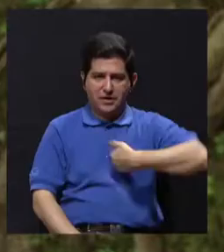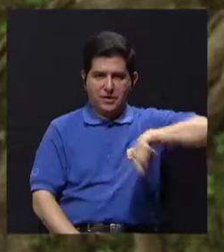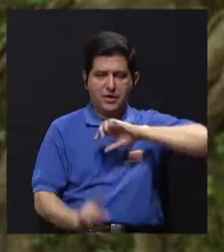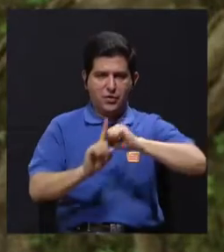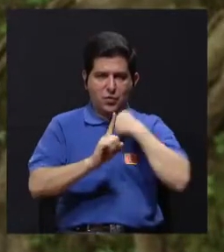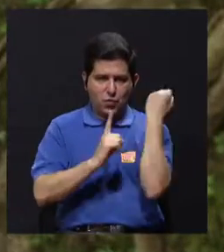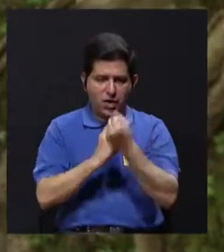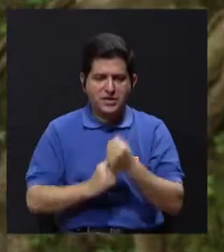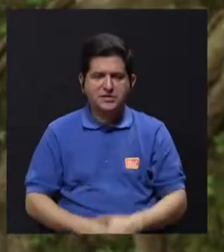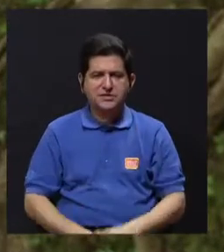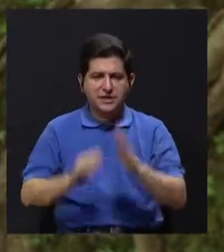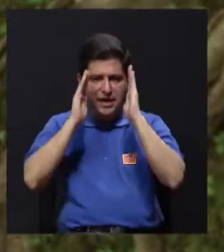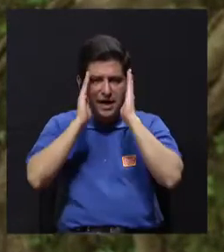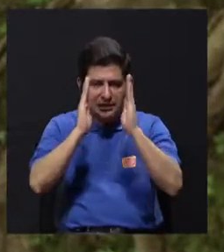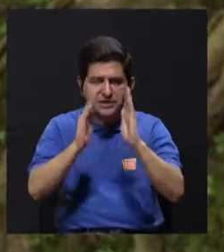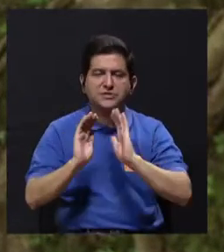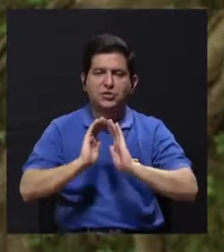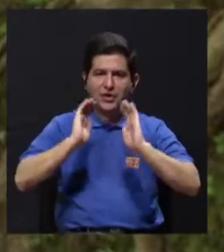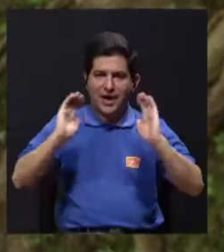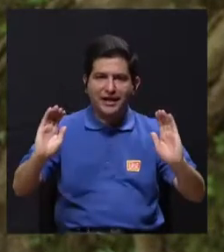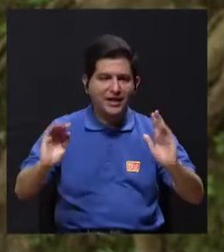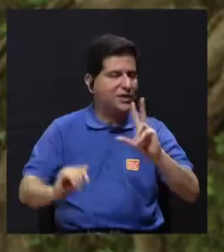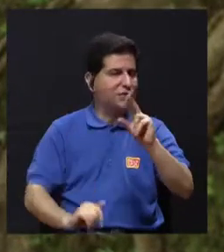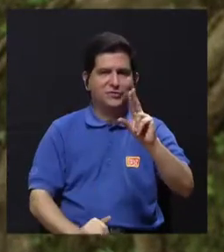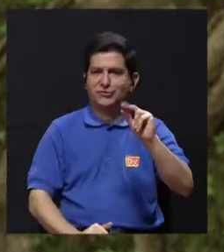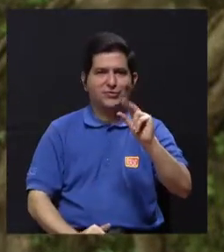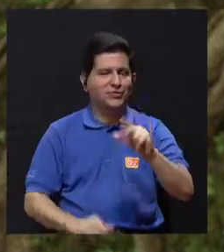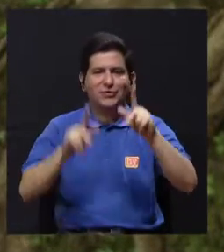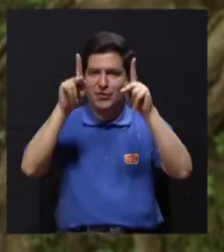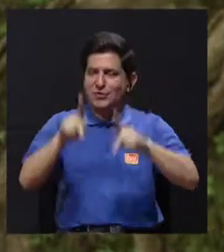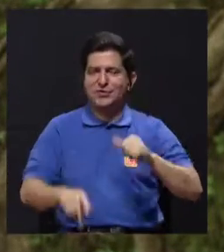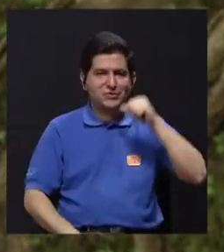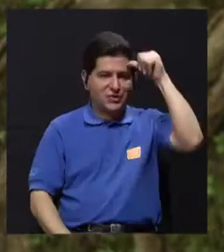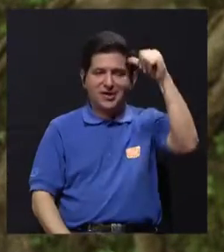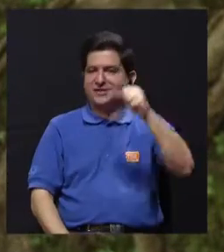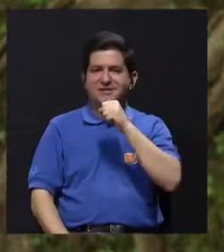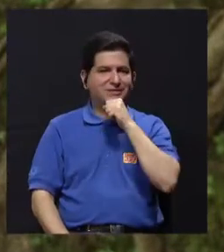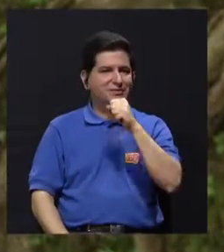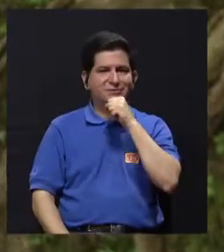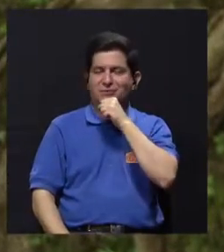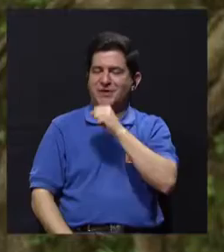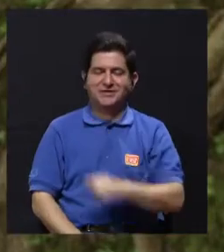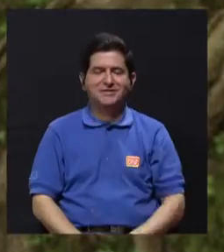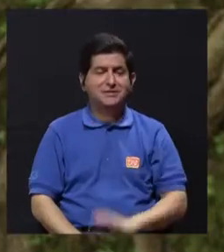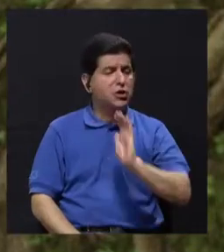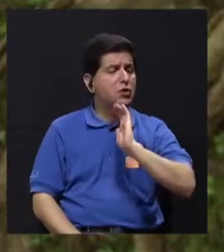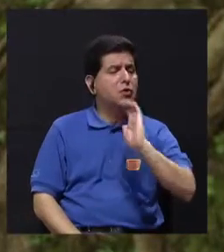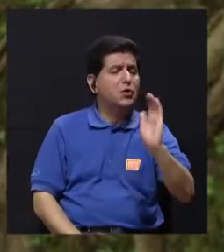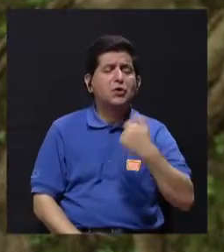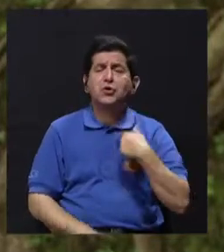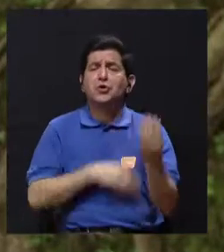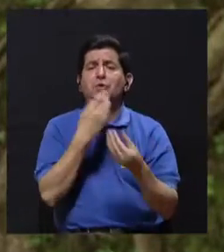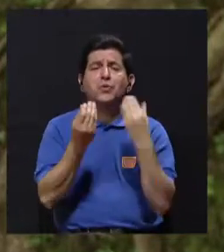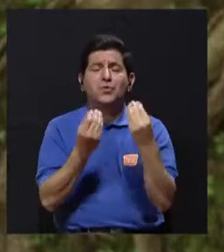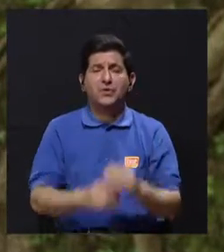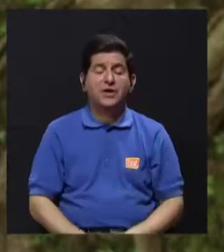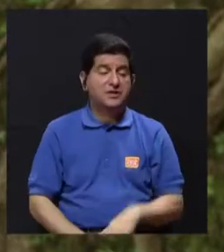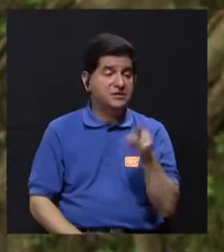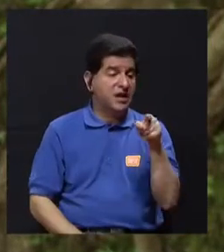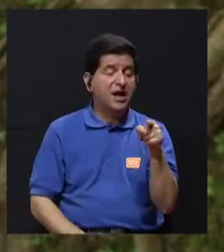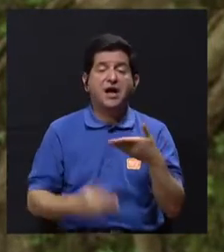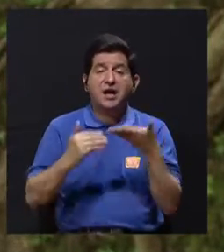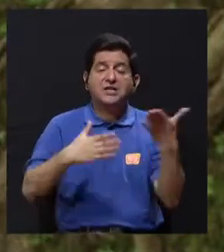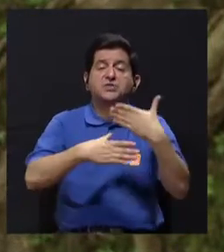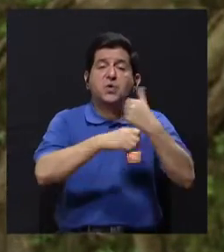nosotros como sociedad estamos entrenados para cuidar niños, no estamos entrenados a cuidar personas mayores. Con el niño lo que uno hace es